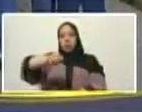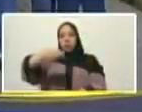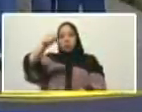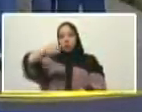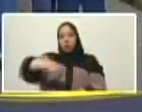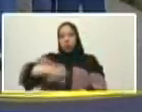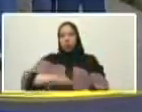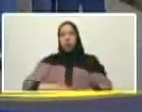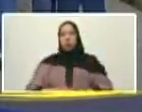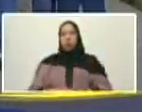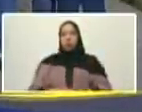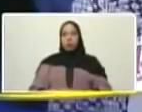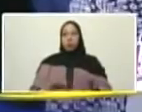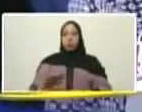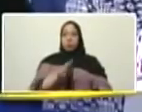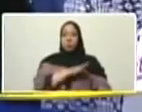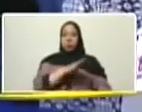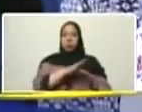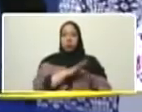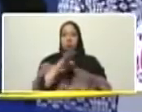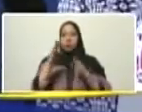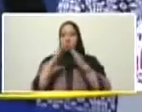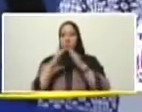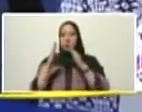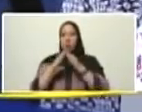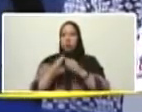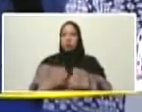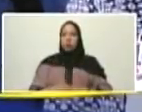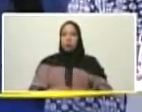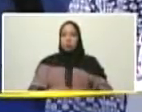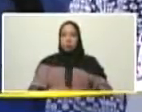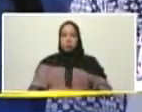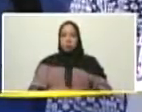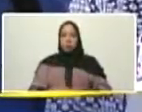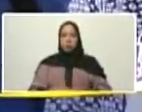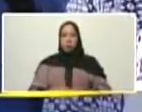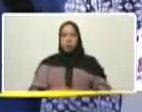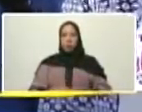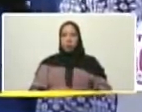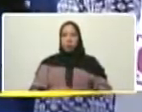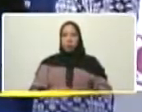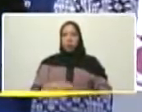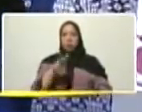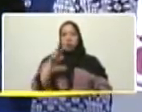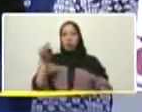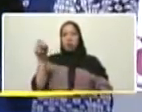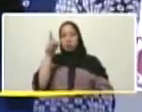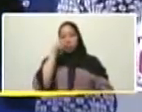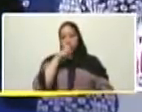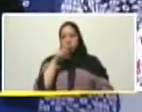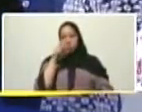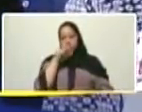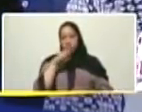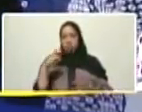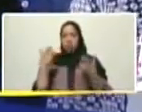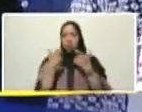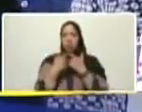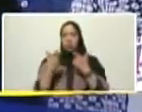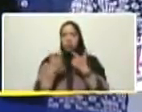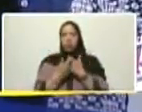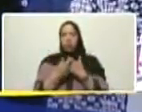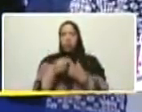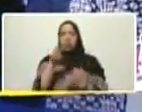día de hoy de su vivienda digna hoy a 200 años de la batalla de